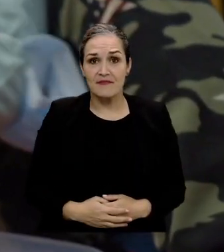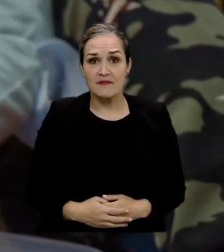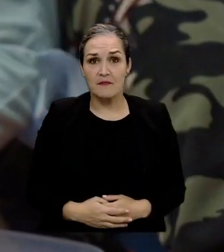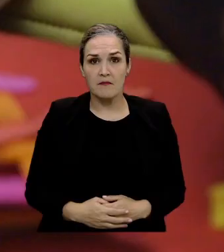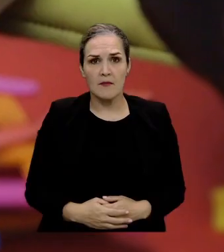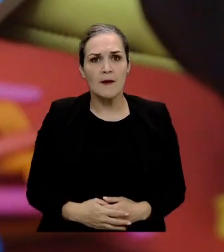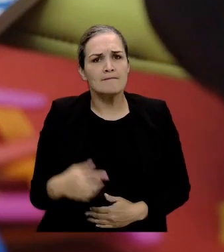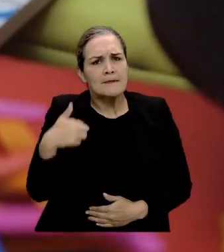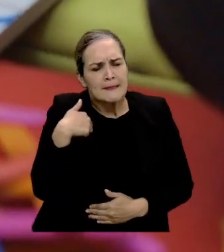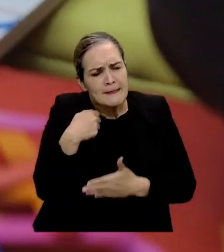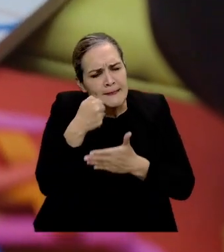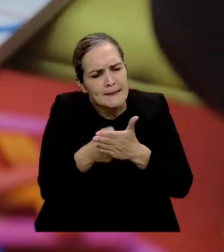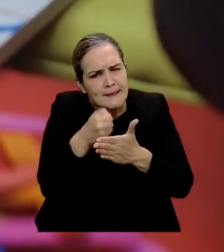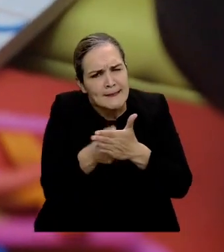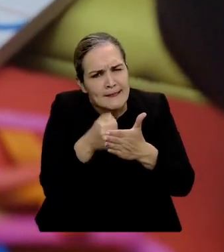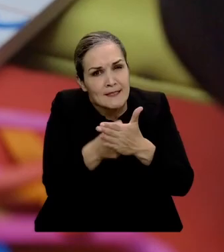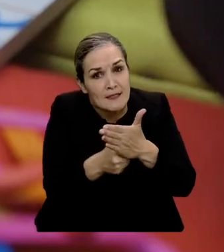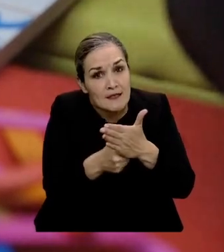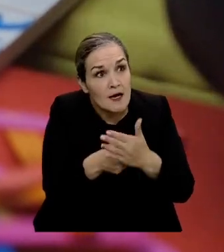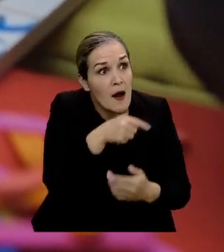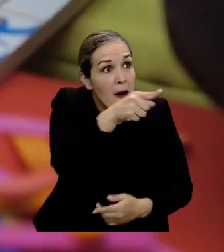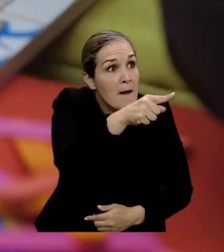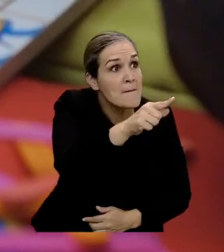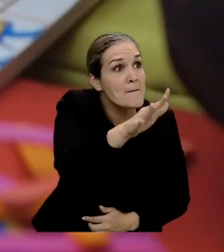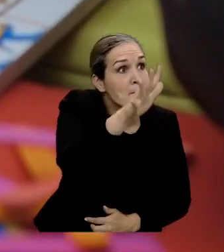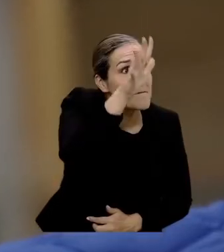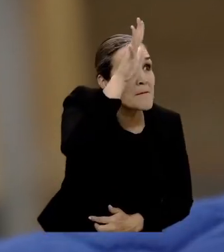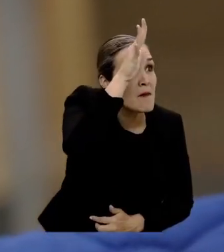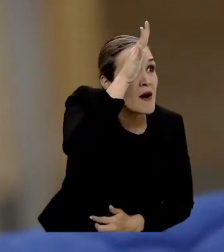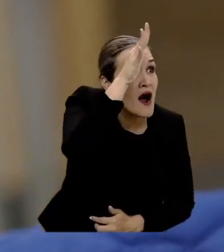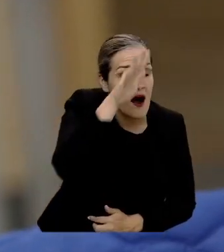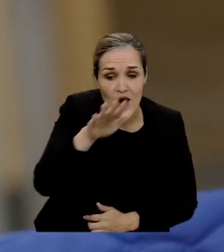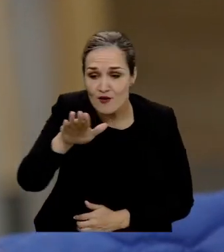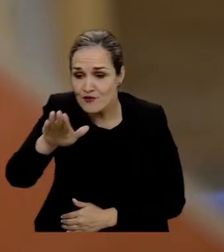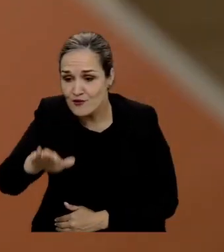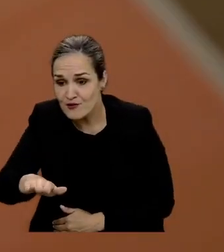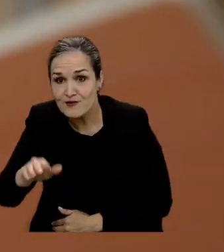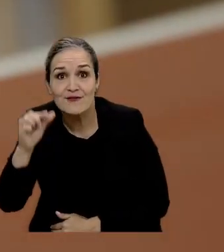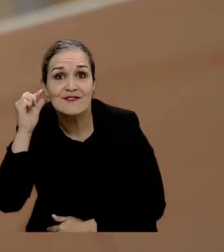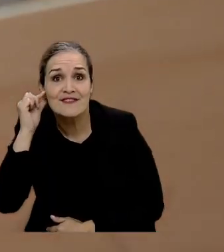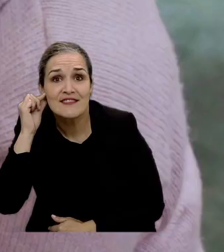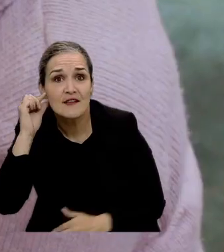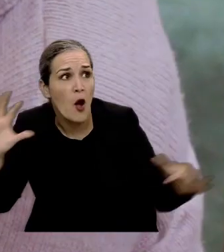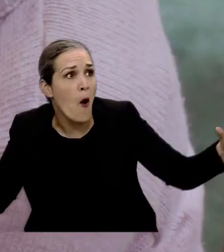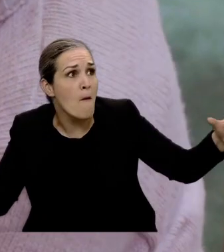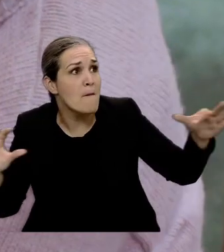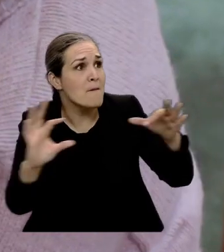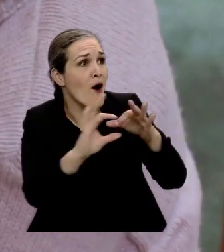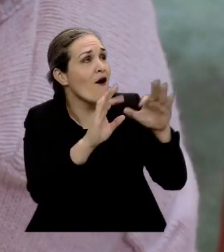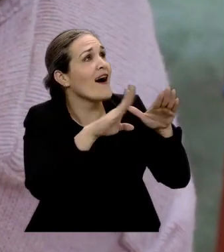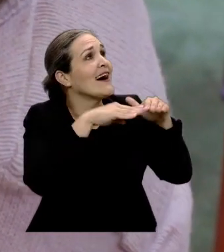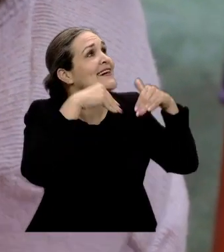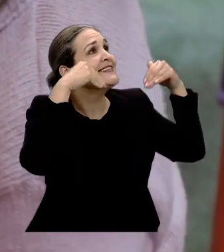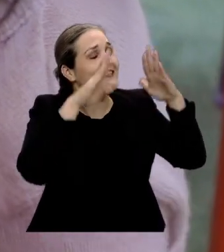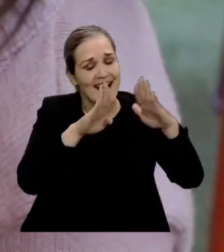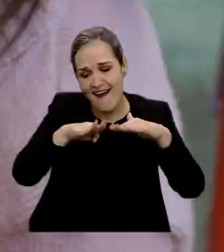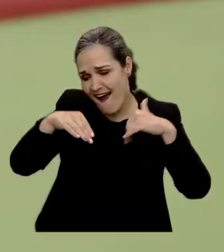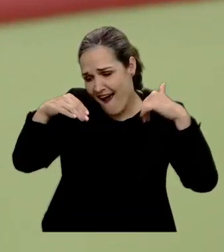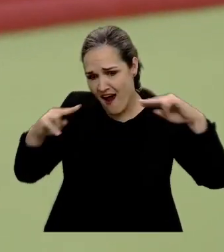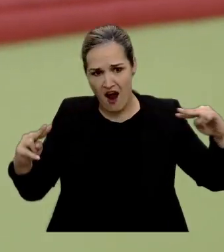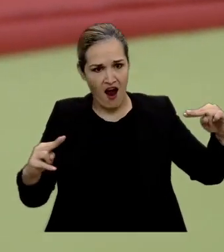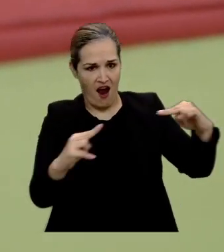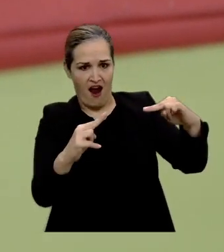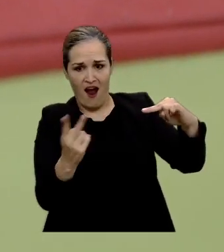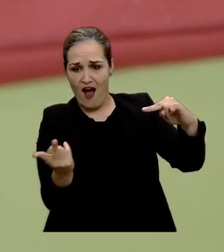Si conseguimos que un papá y su hijita se conecten y sonríen y se enamoren, estamos realmente